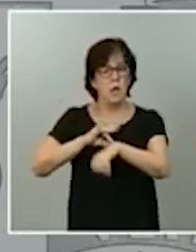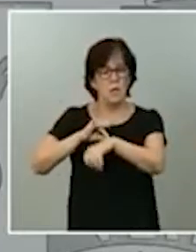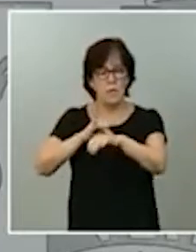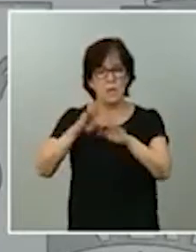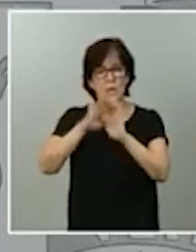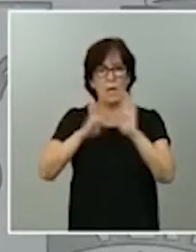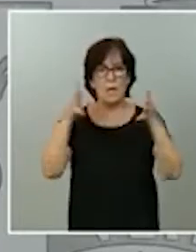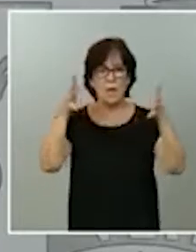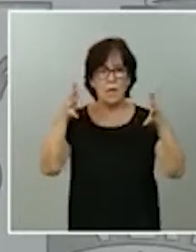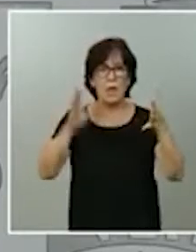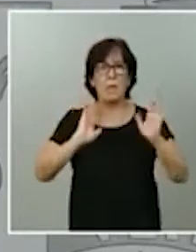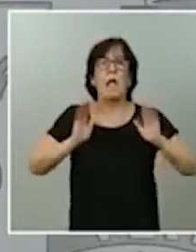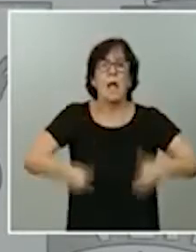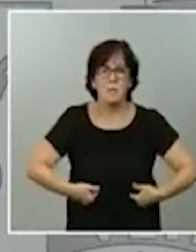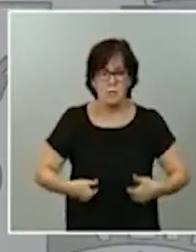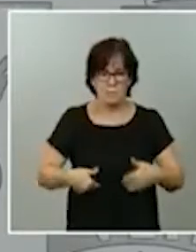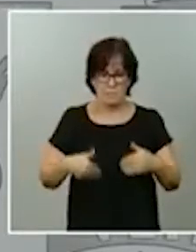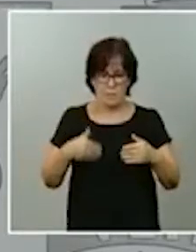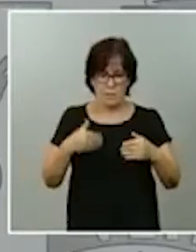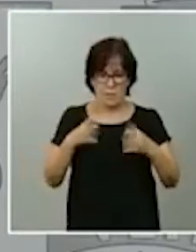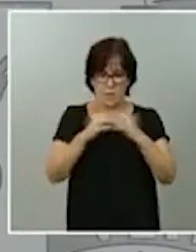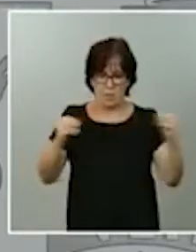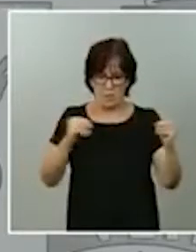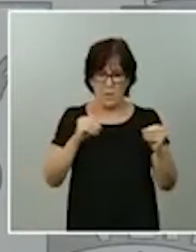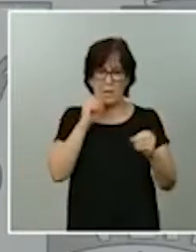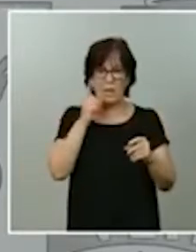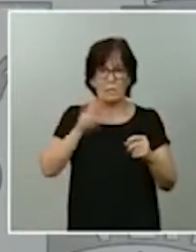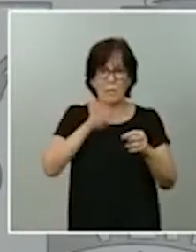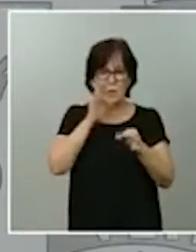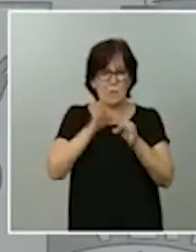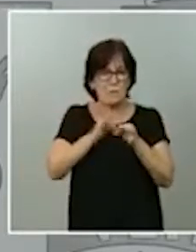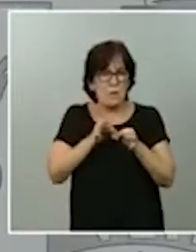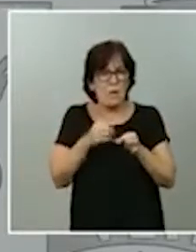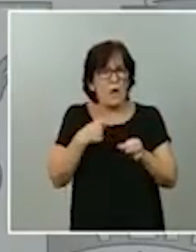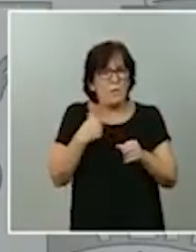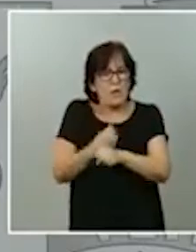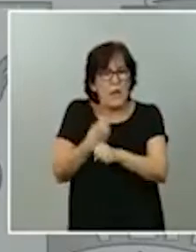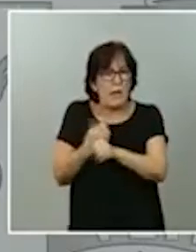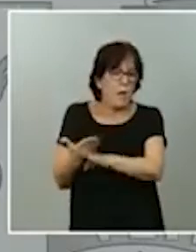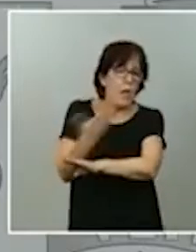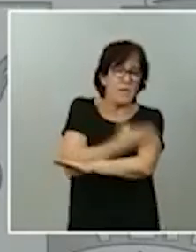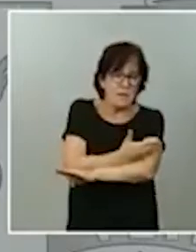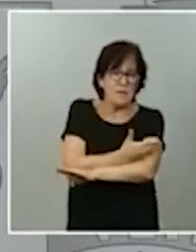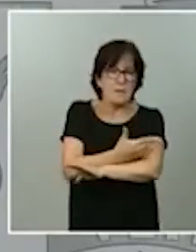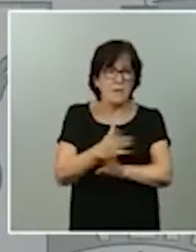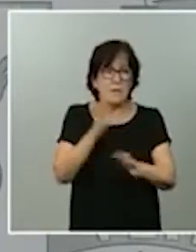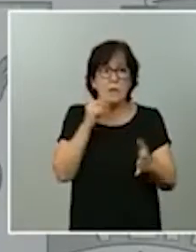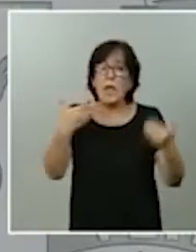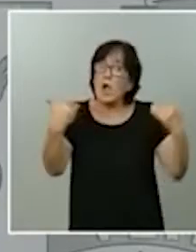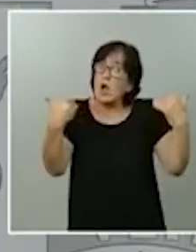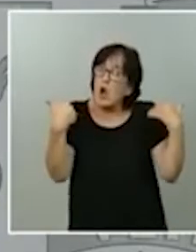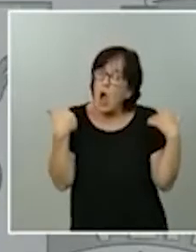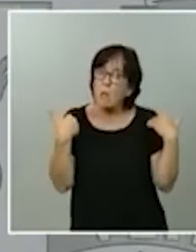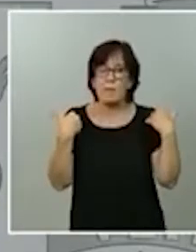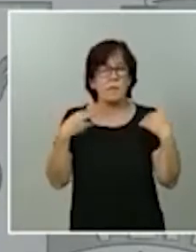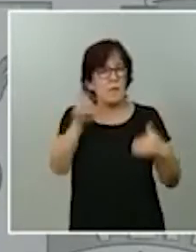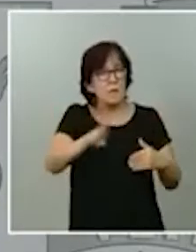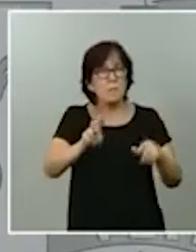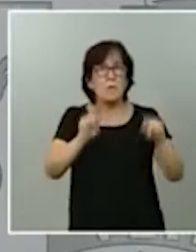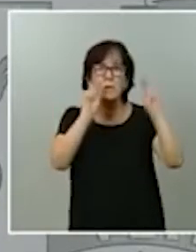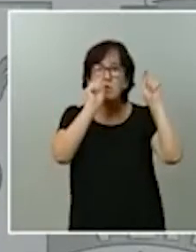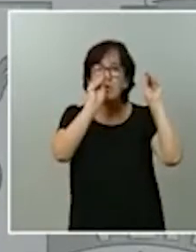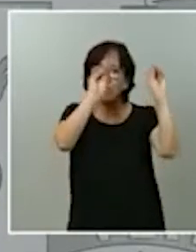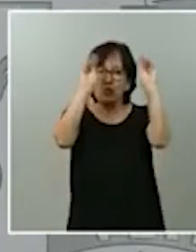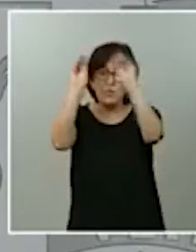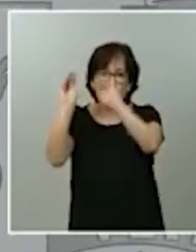universidad en el mes de septiembre. Es decir, hemos trabajado con anticipación, pero, insisto, las competencias están en manos de las comunidades autónomas. Son